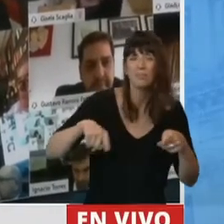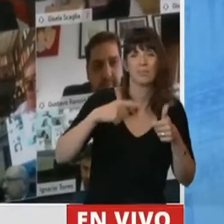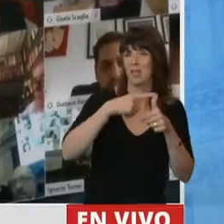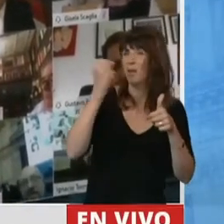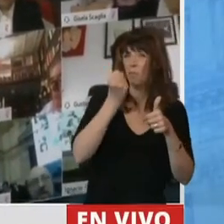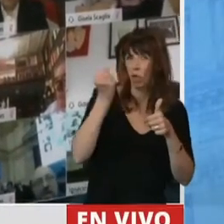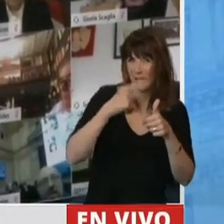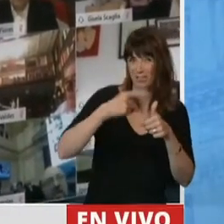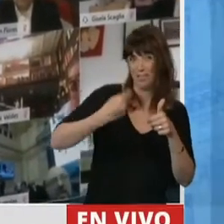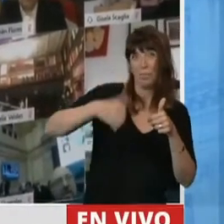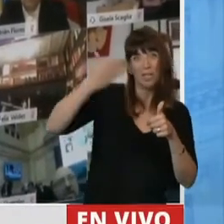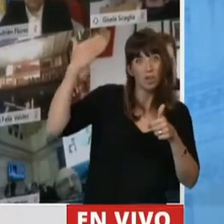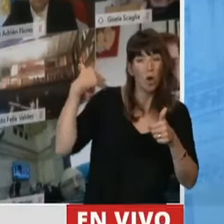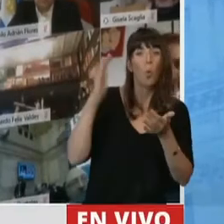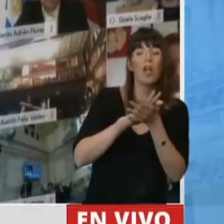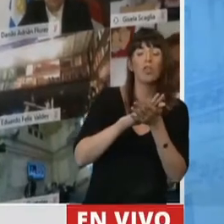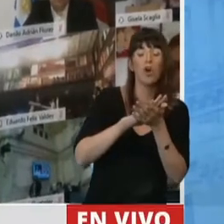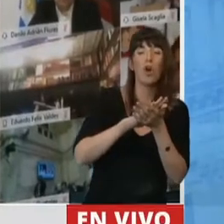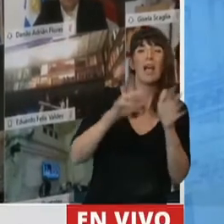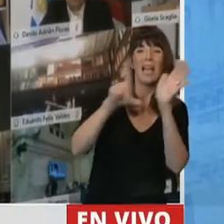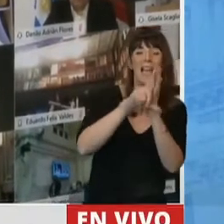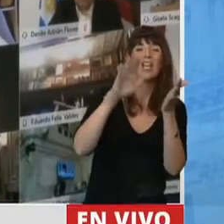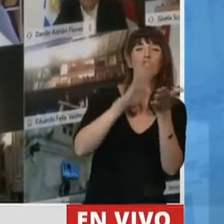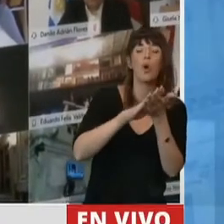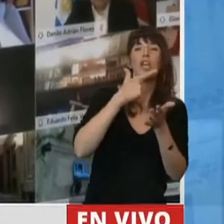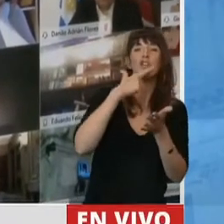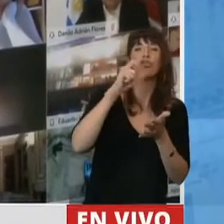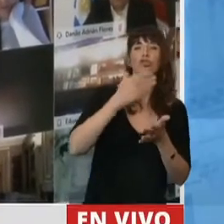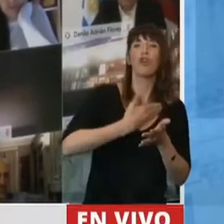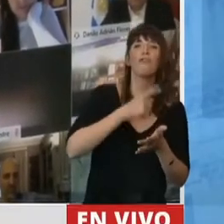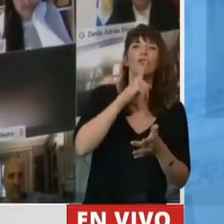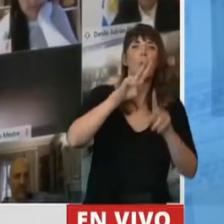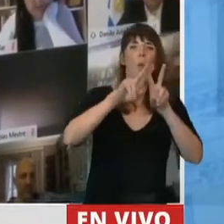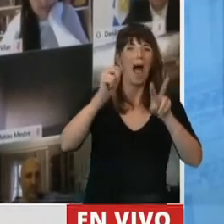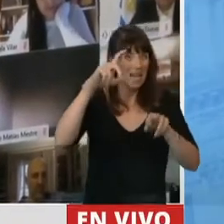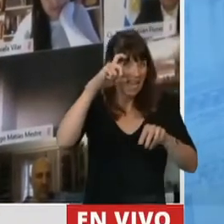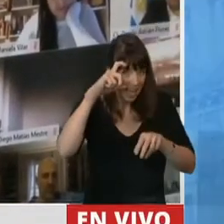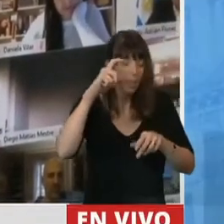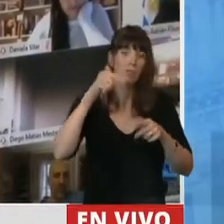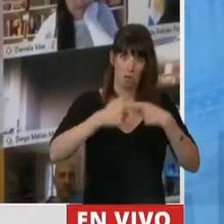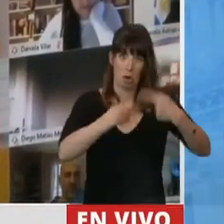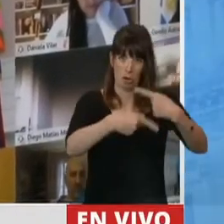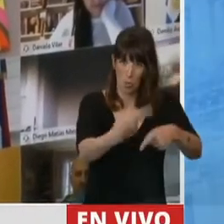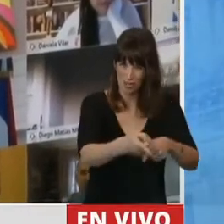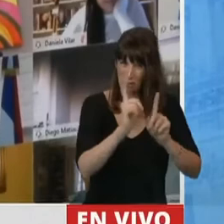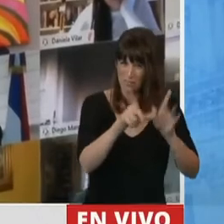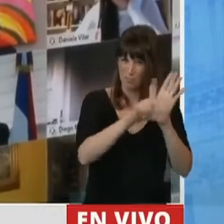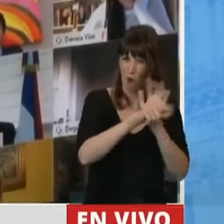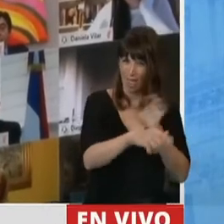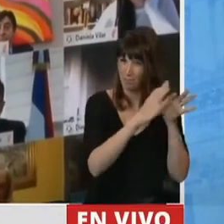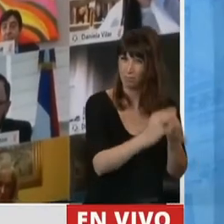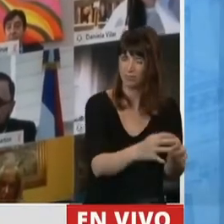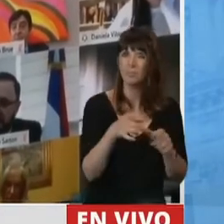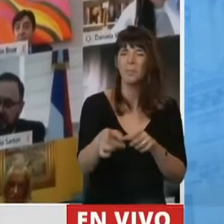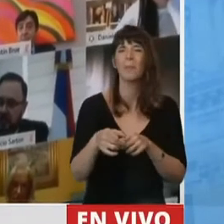tratar en su momento cuando hablábamos de software, que en la gestión anterior se hizo un primer intento y que hoy estamos avanzando muchísimo. Que no es